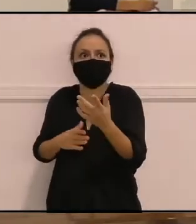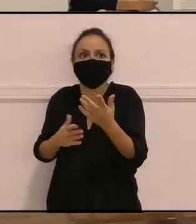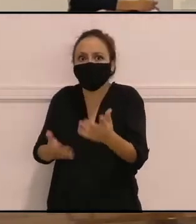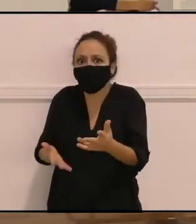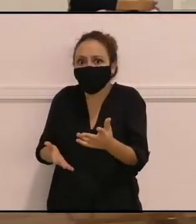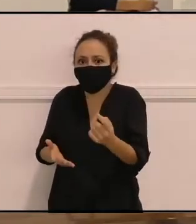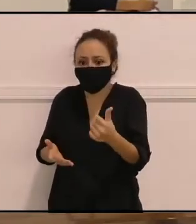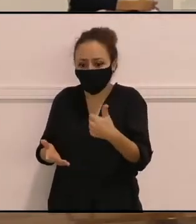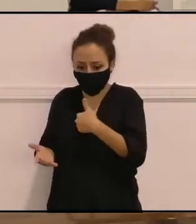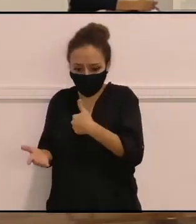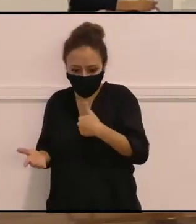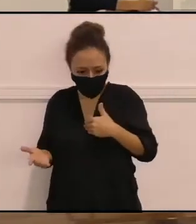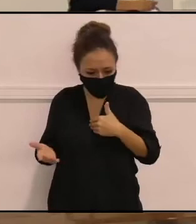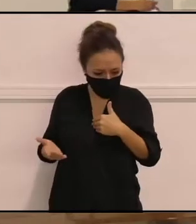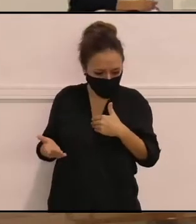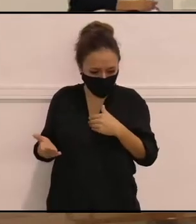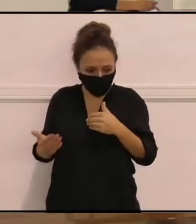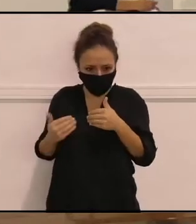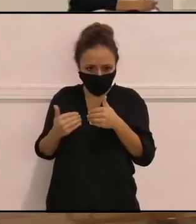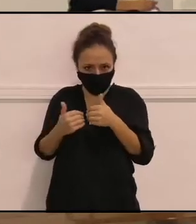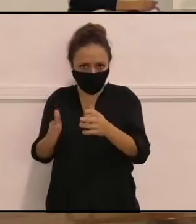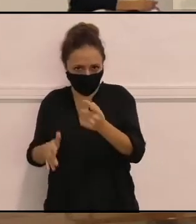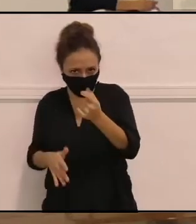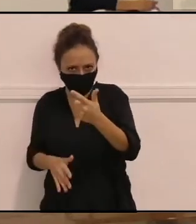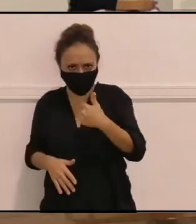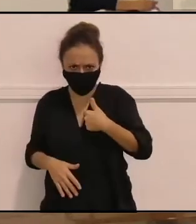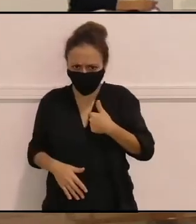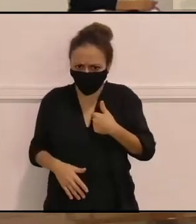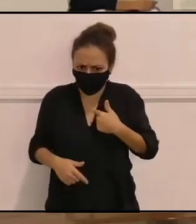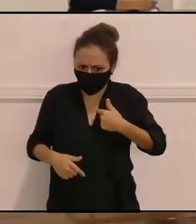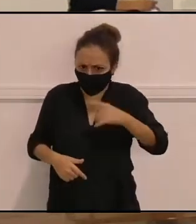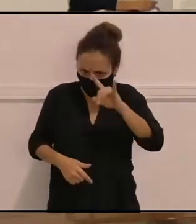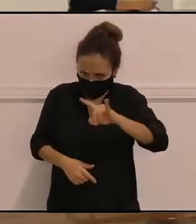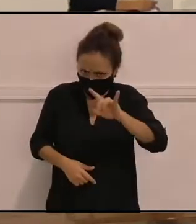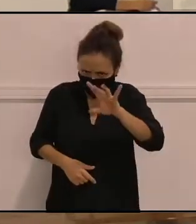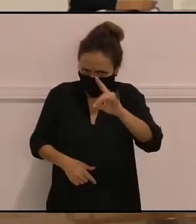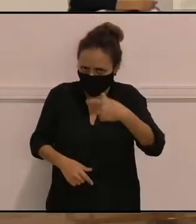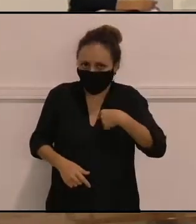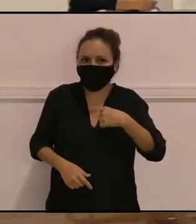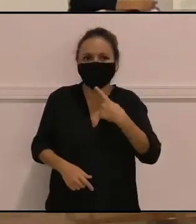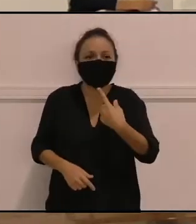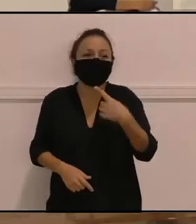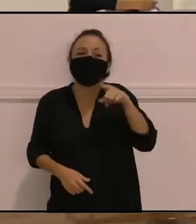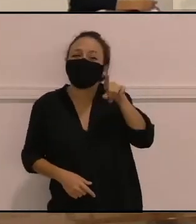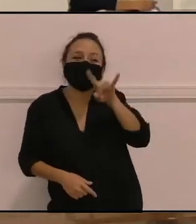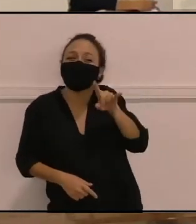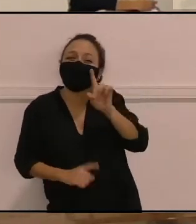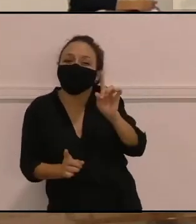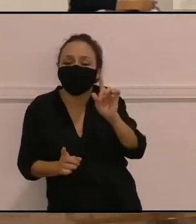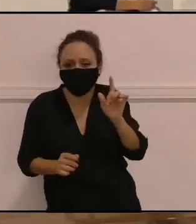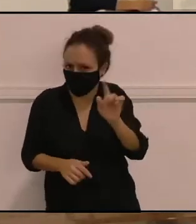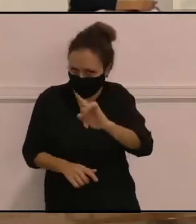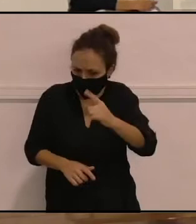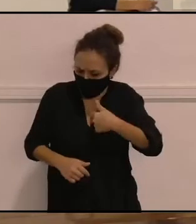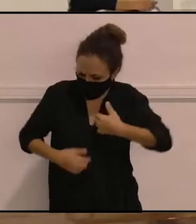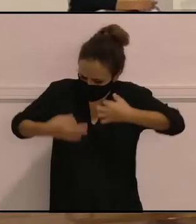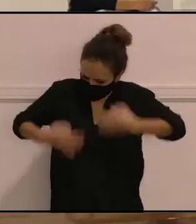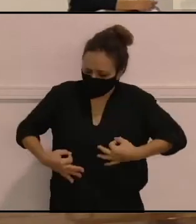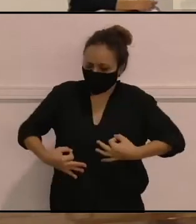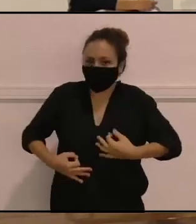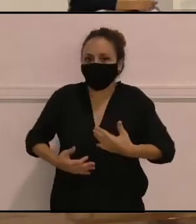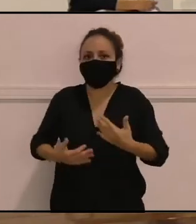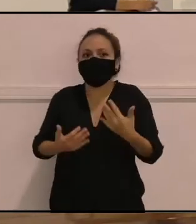si yo me reclamo como Canaria, soy Canaria además, o sea, nadie me lo puede negar. Y creo que es interesante para quienes,